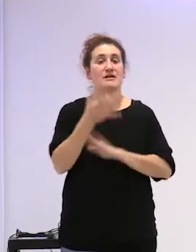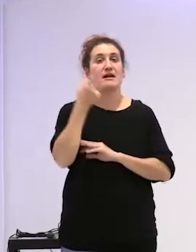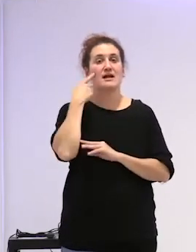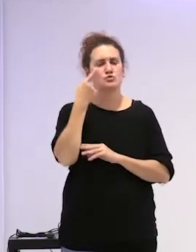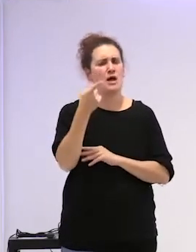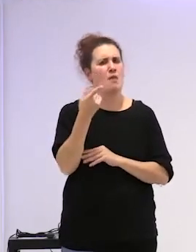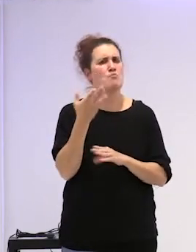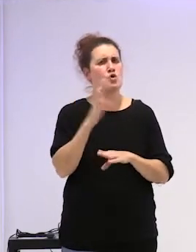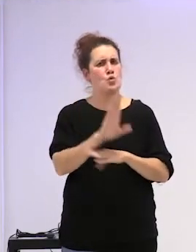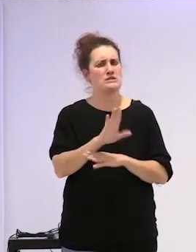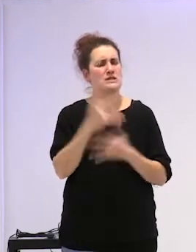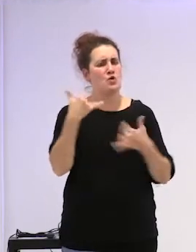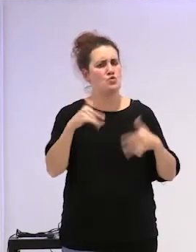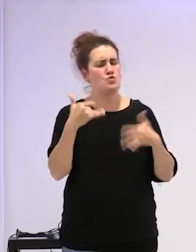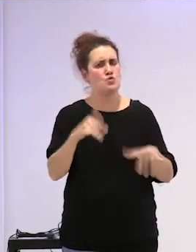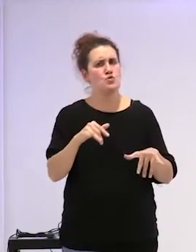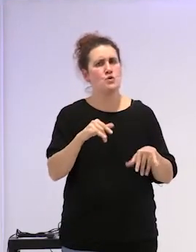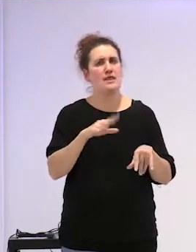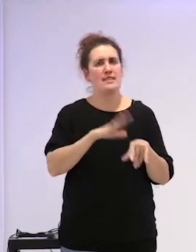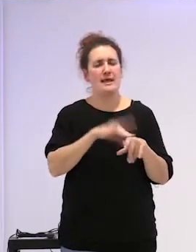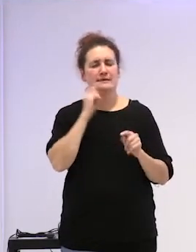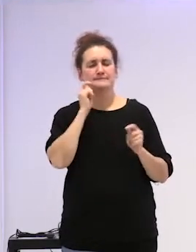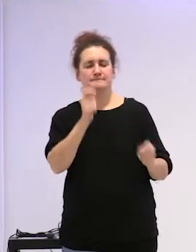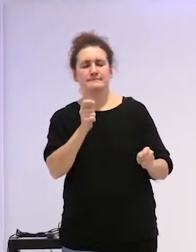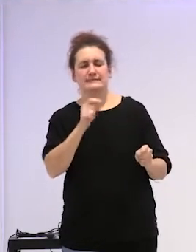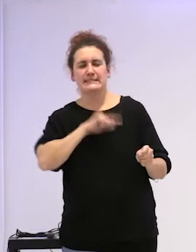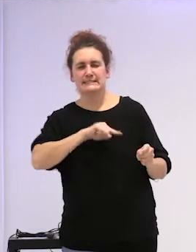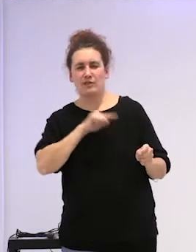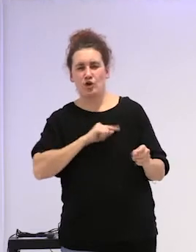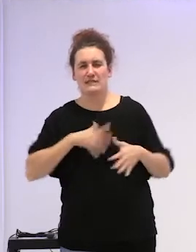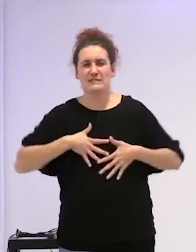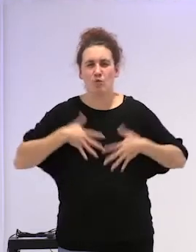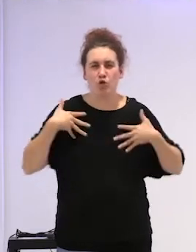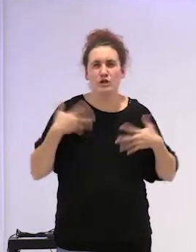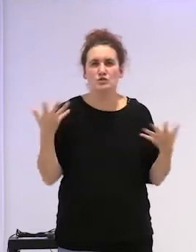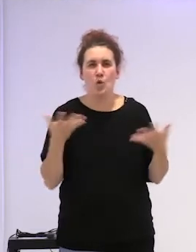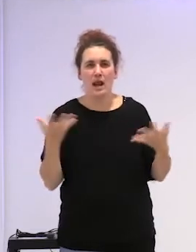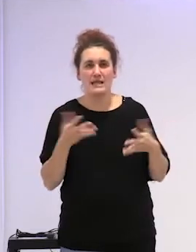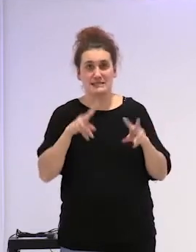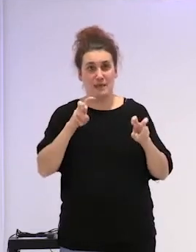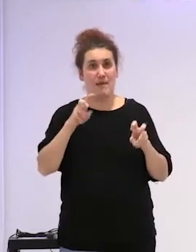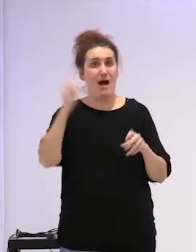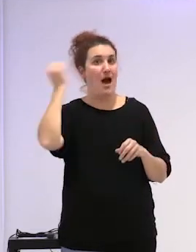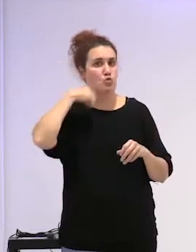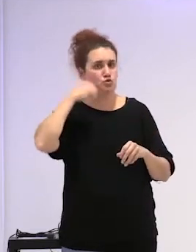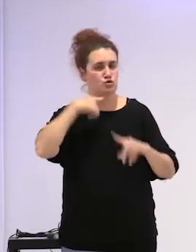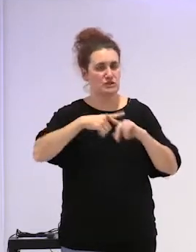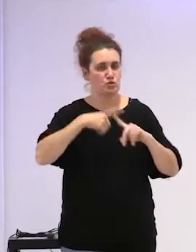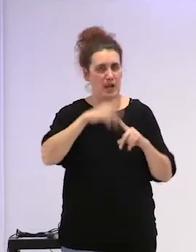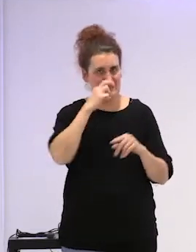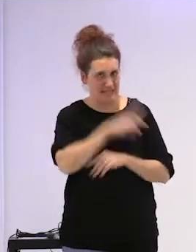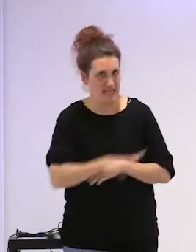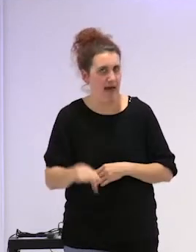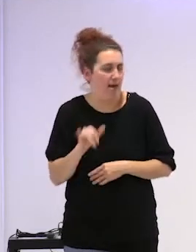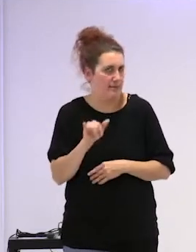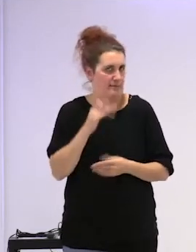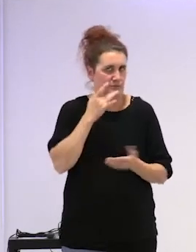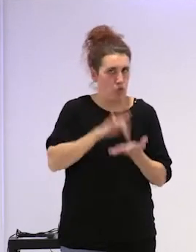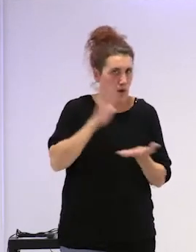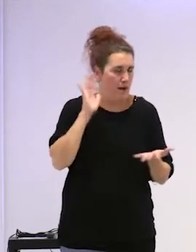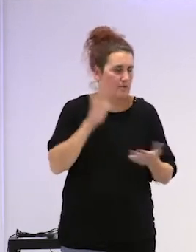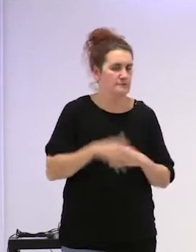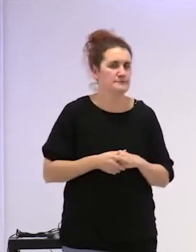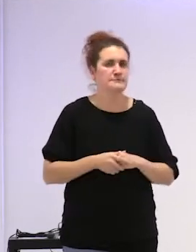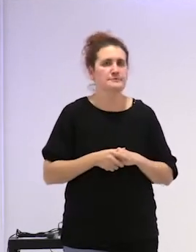vertiginosa por dar a entender las posibles sensaciones y emociones que se dan en los abusos sexuales en la infancia bien con esta